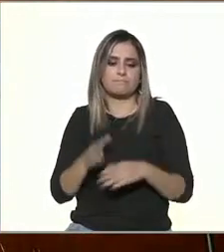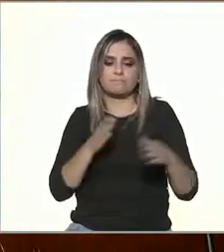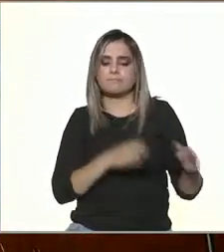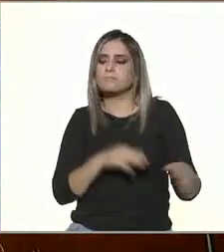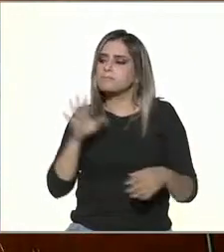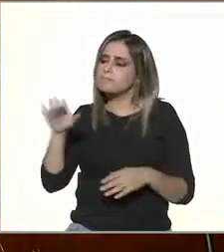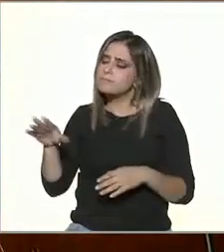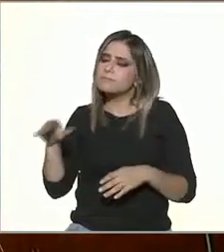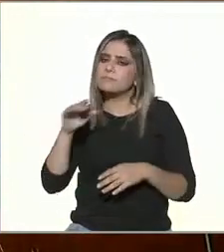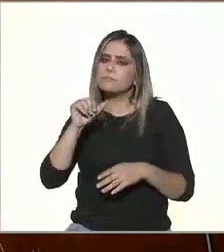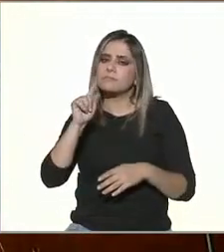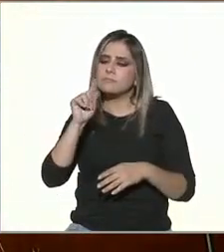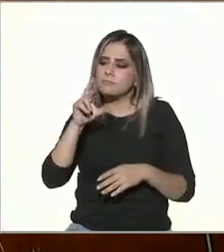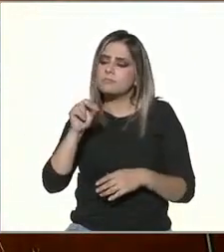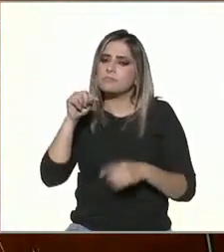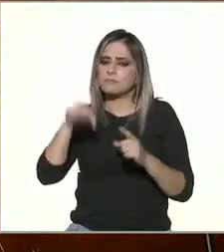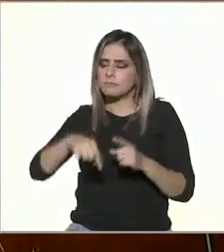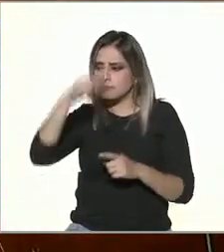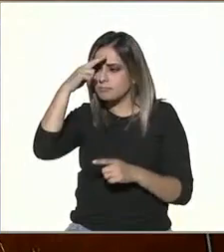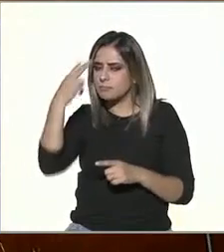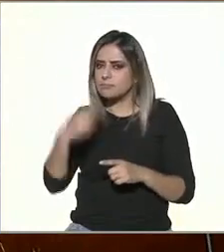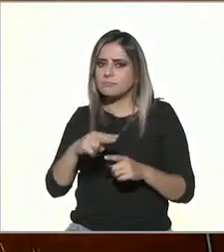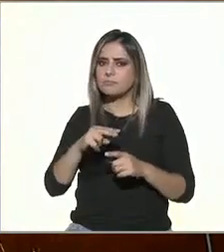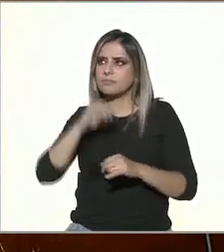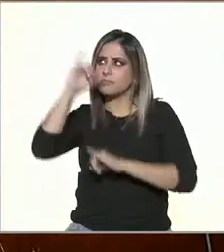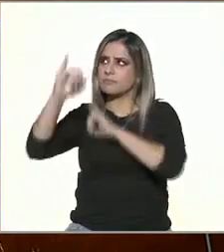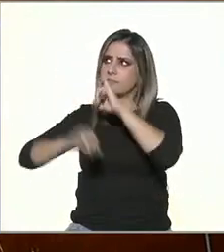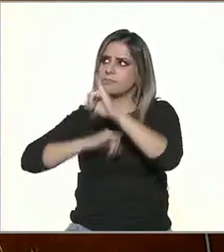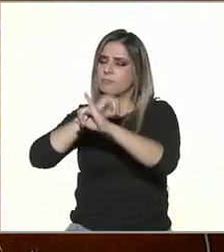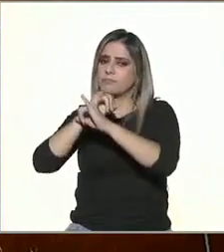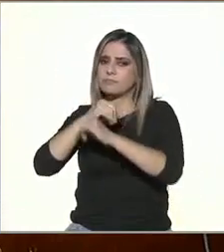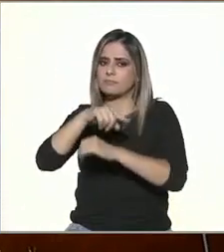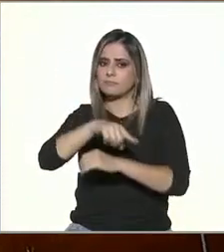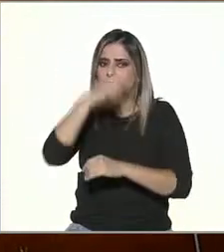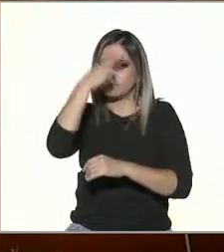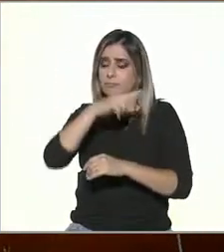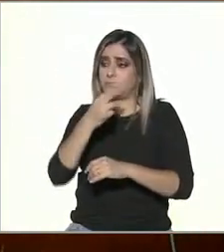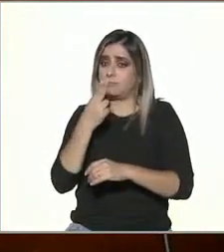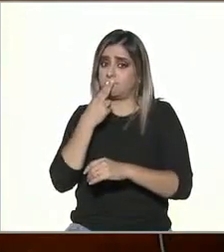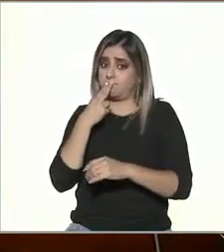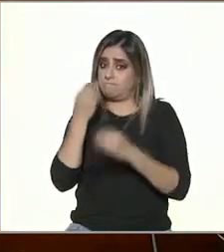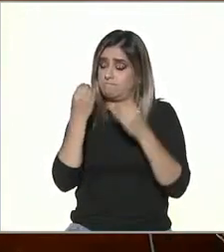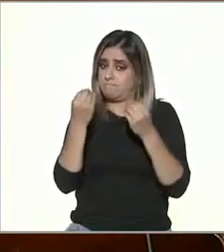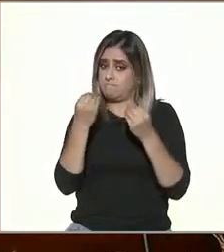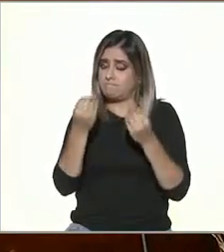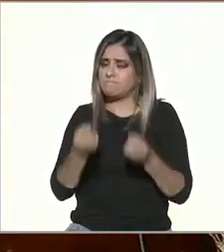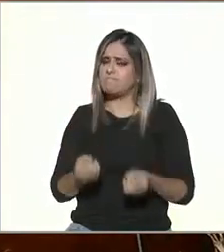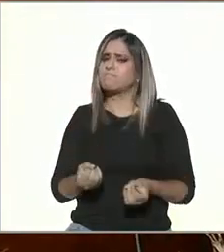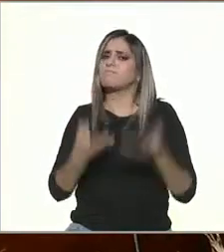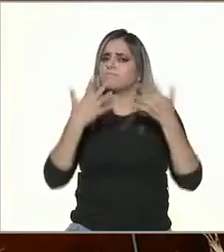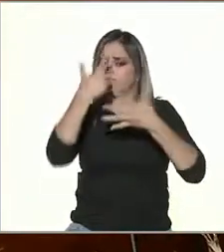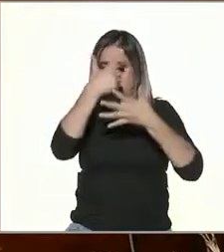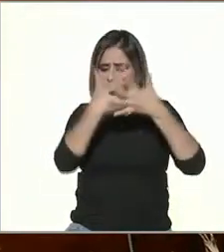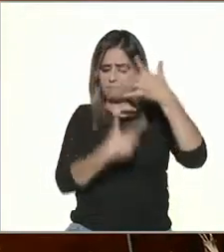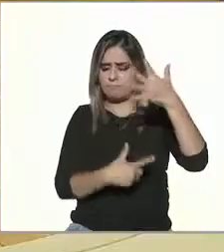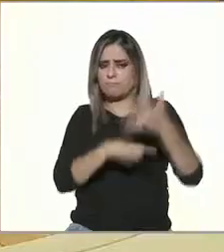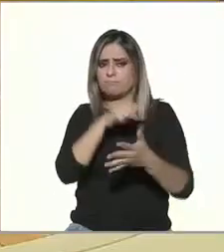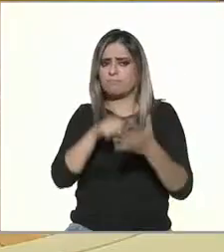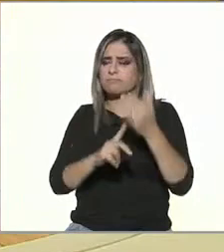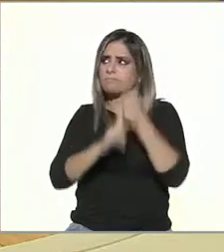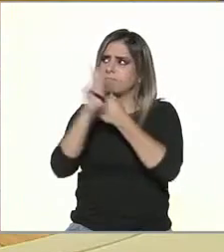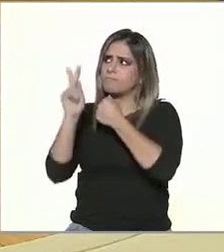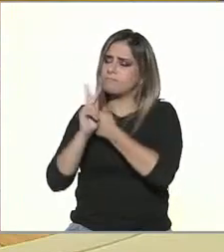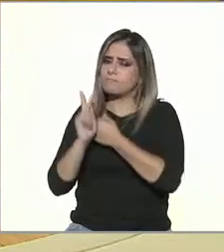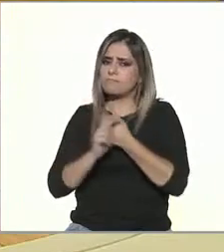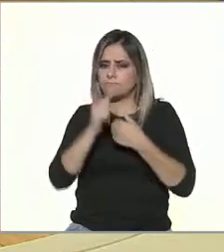de cómo se encuentra México a nivel internacional en el uso de internet el lugar que ocupamos entre qué países